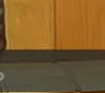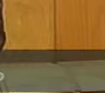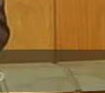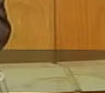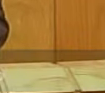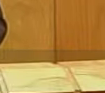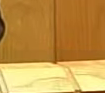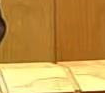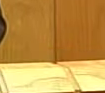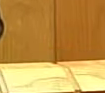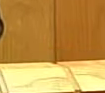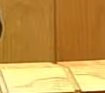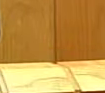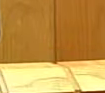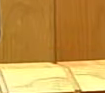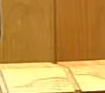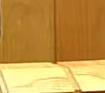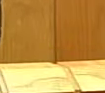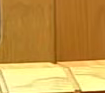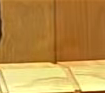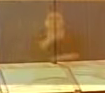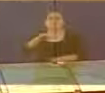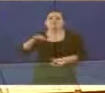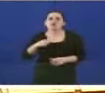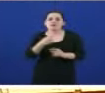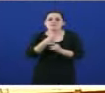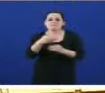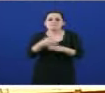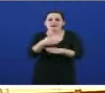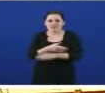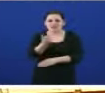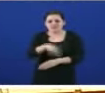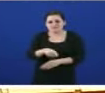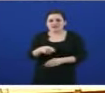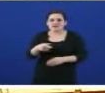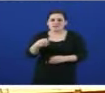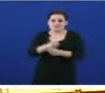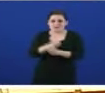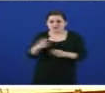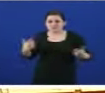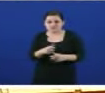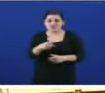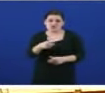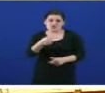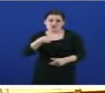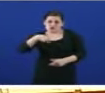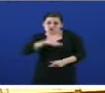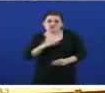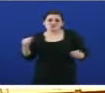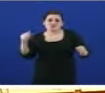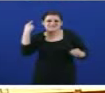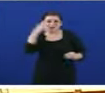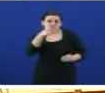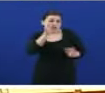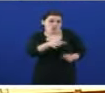empregos no sector privado da Madeira. E si, nos coincidimos, e supoño que vostede tamén, en que cumpre